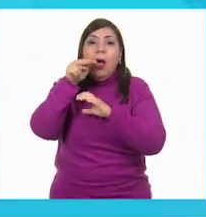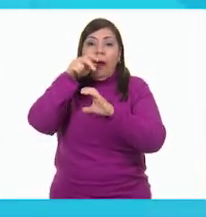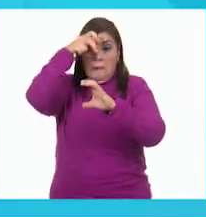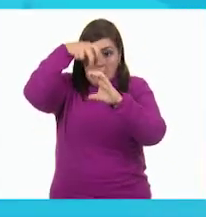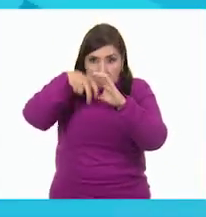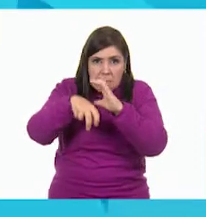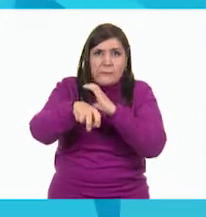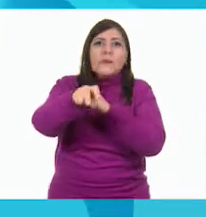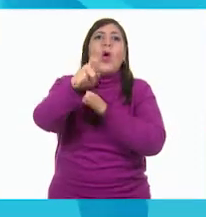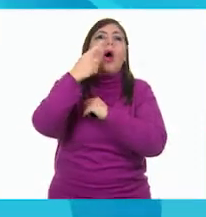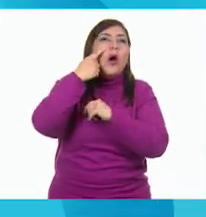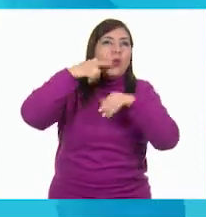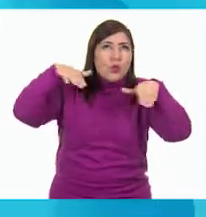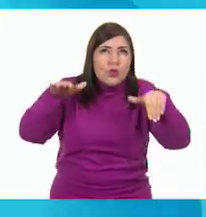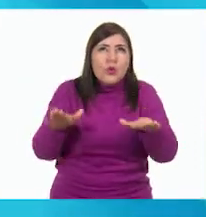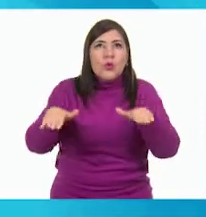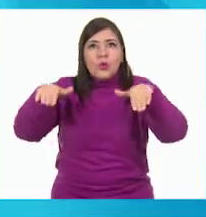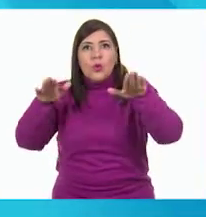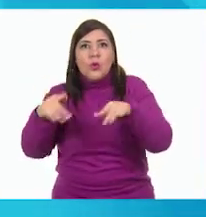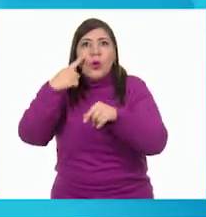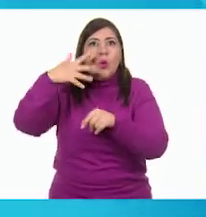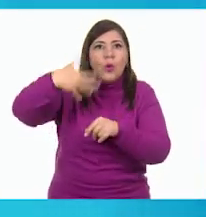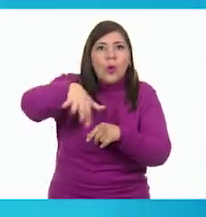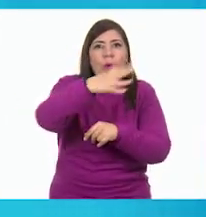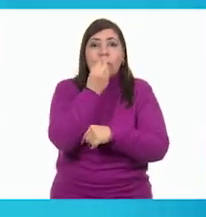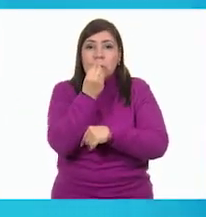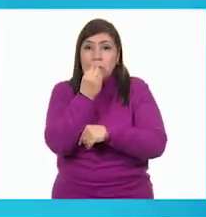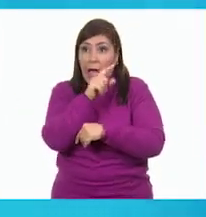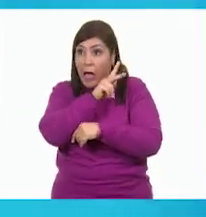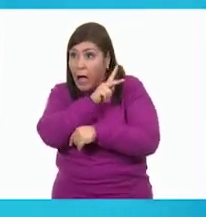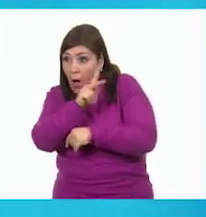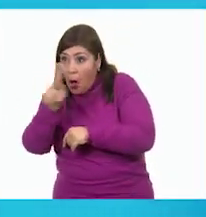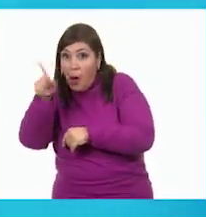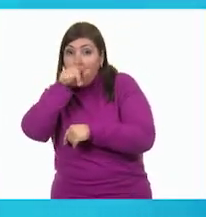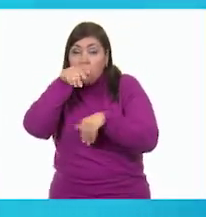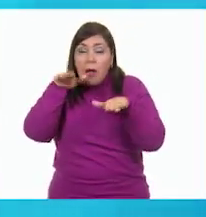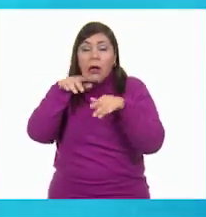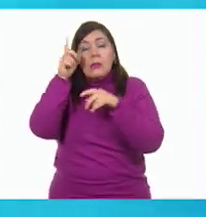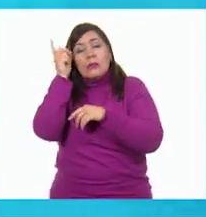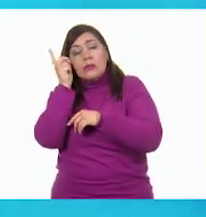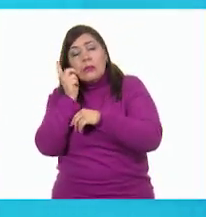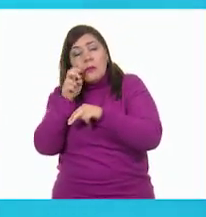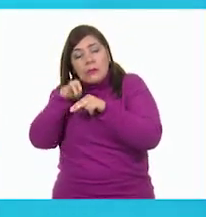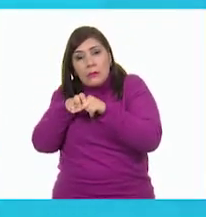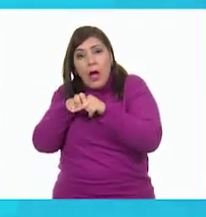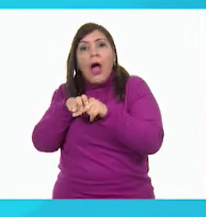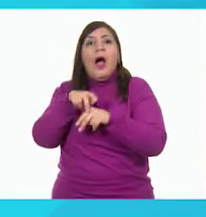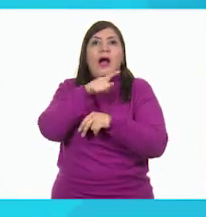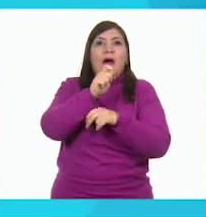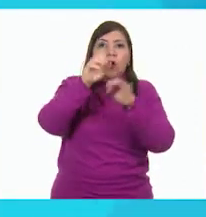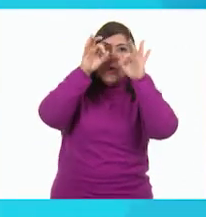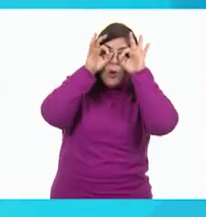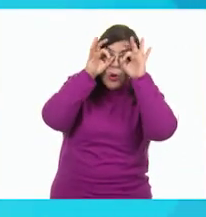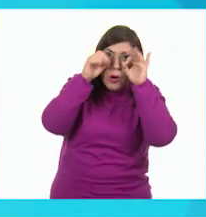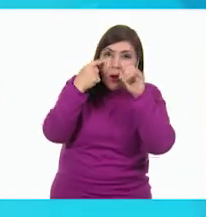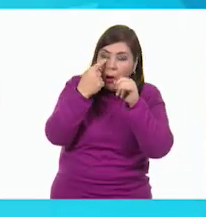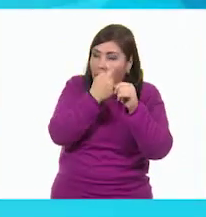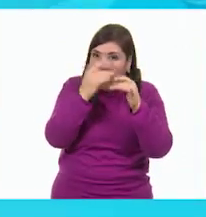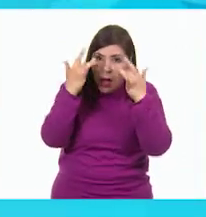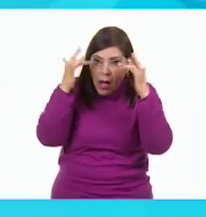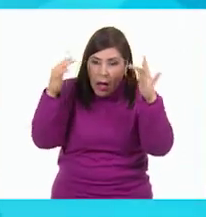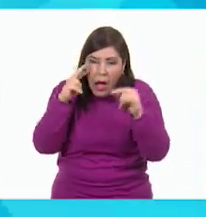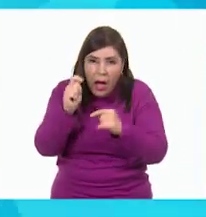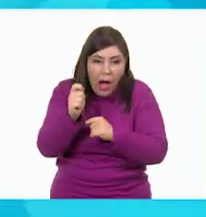en busca de alimento. Por eso, mientras todos los pájaros duermen, solo brillan los ojos del tecolote que